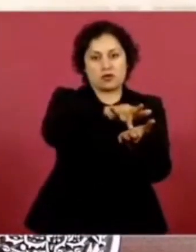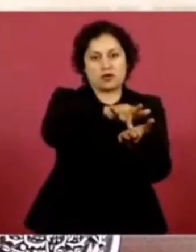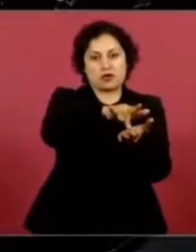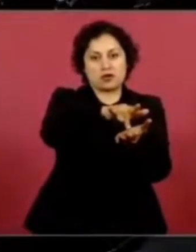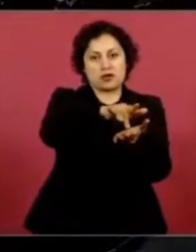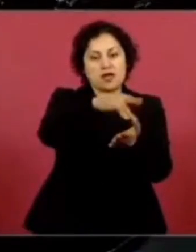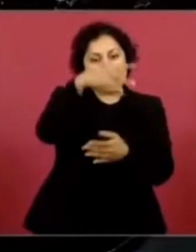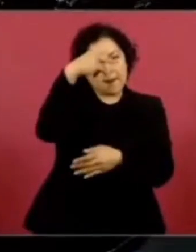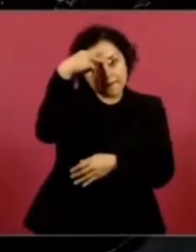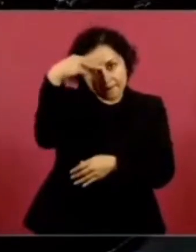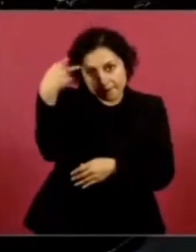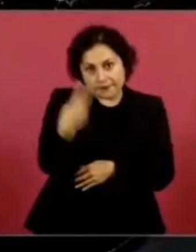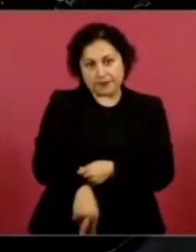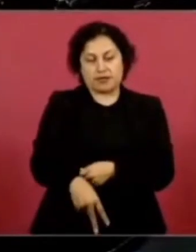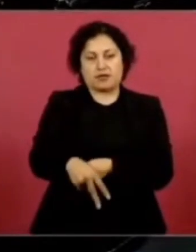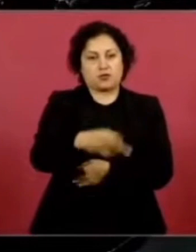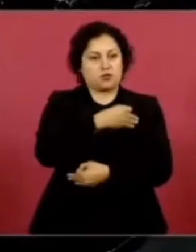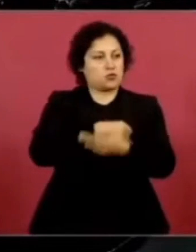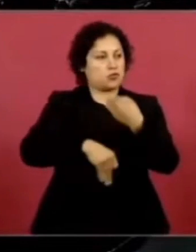pero